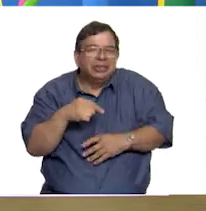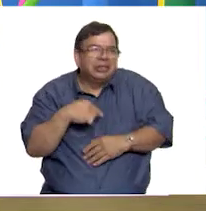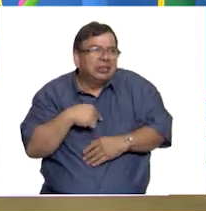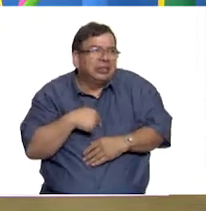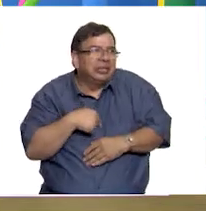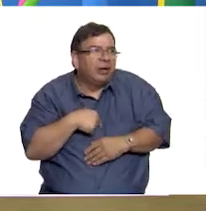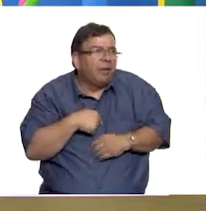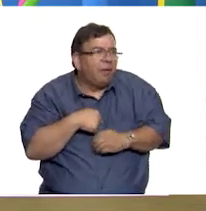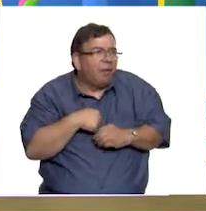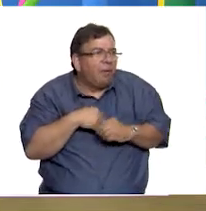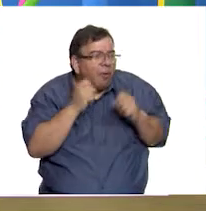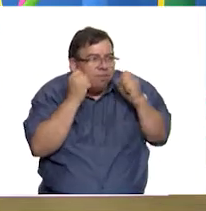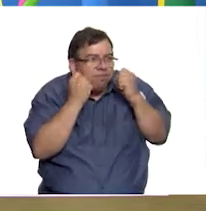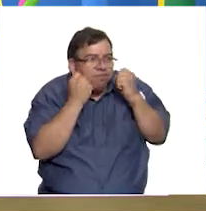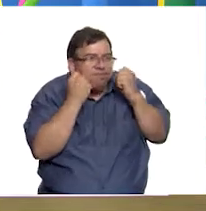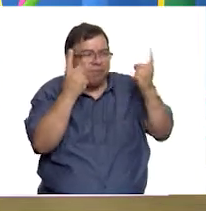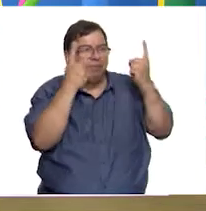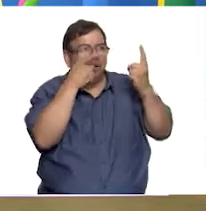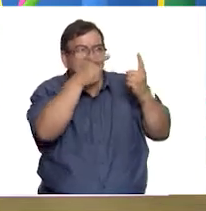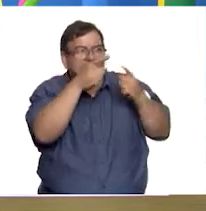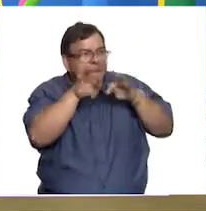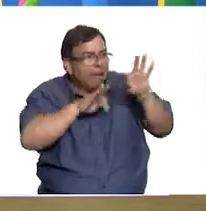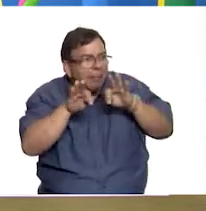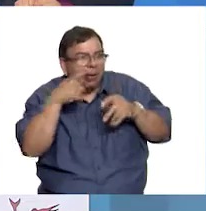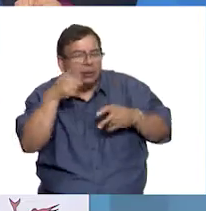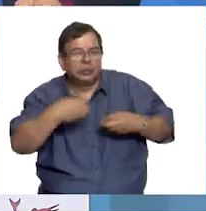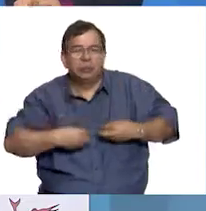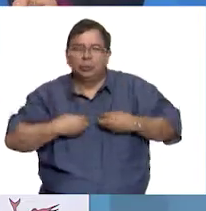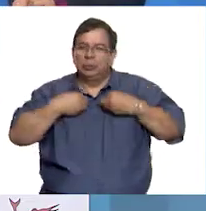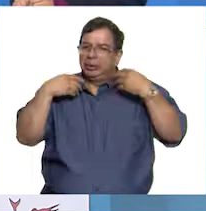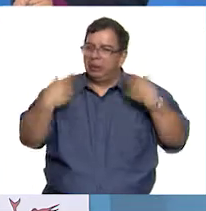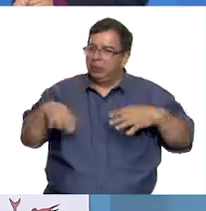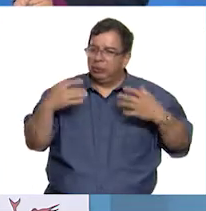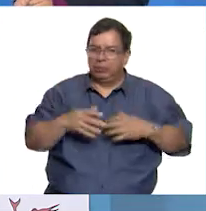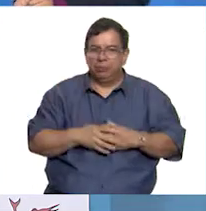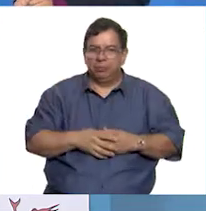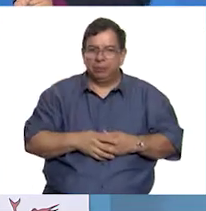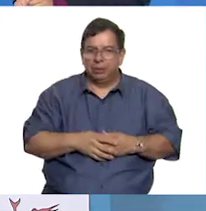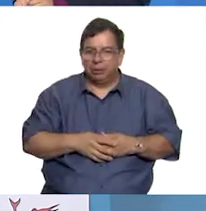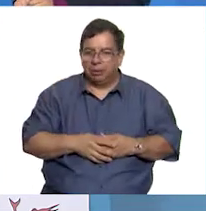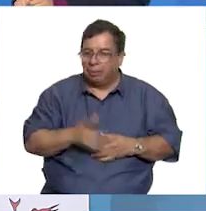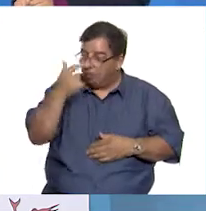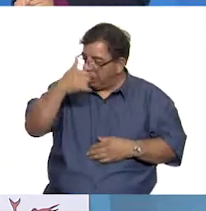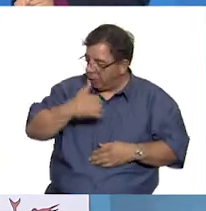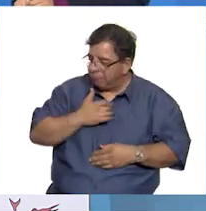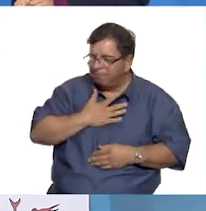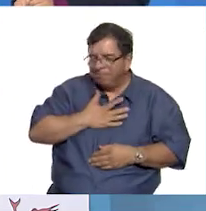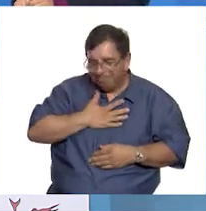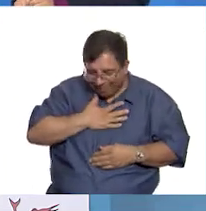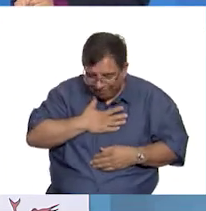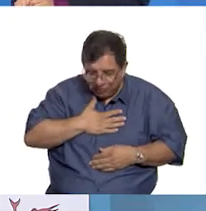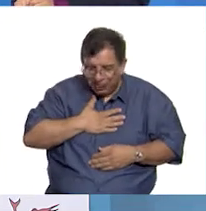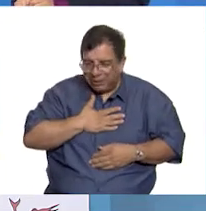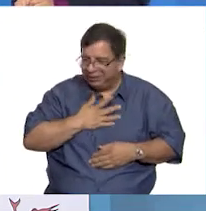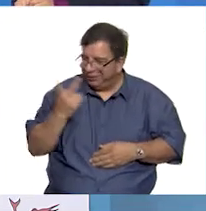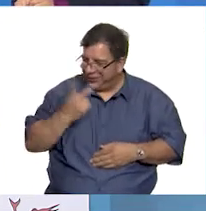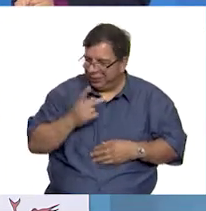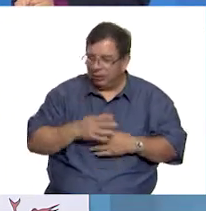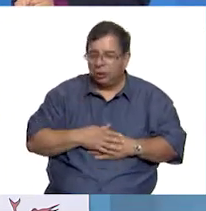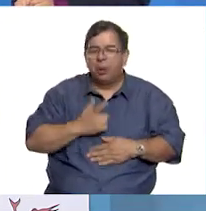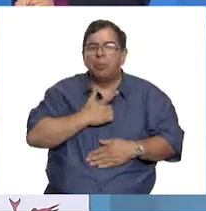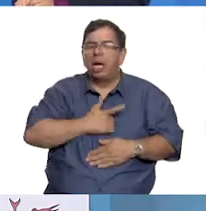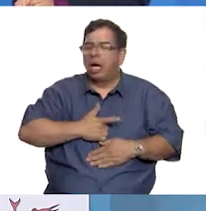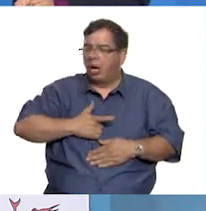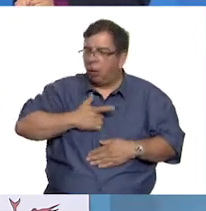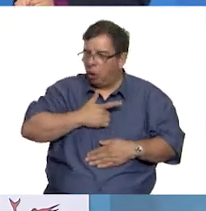gran admiradora de tu trabajo y de tu vida. El placer es mío, Noemí y Jenny. Me da